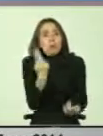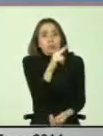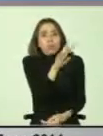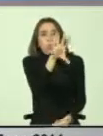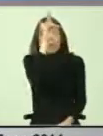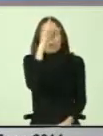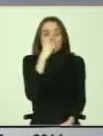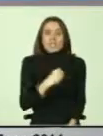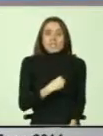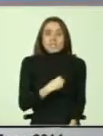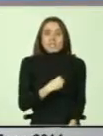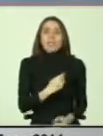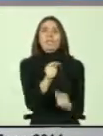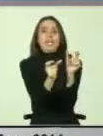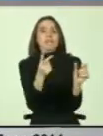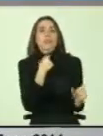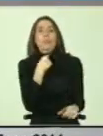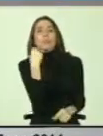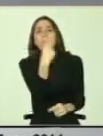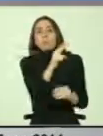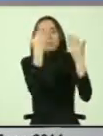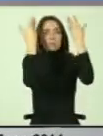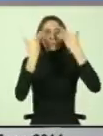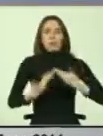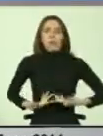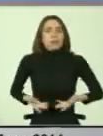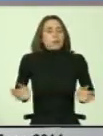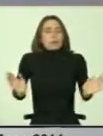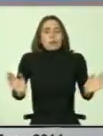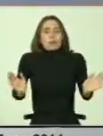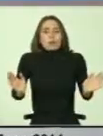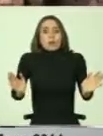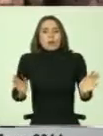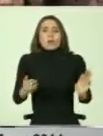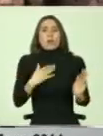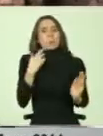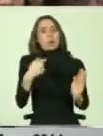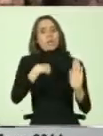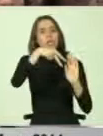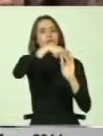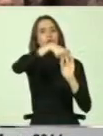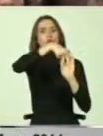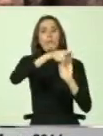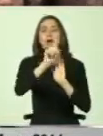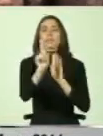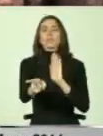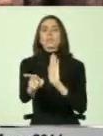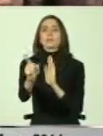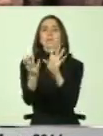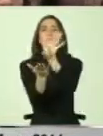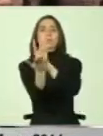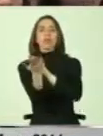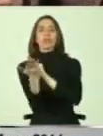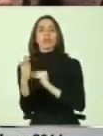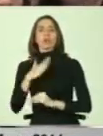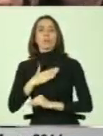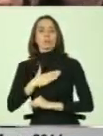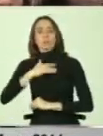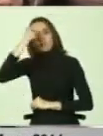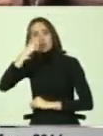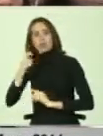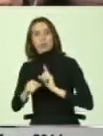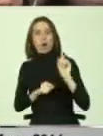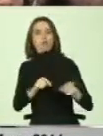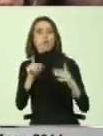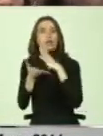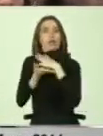Pero hay la opción que ellos sean lo que quieran ser. Porque yo normativamente le tengo que imponer el modelo de mi persona al